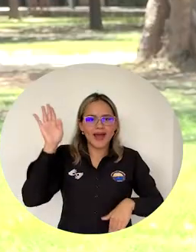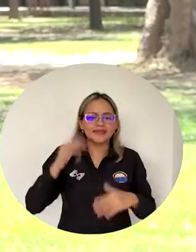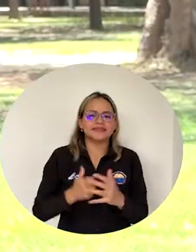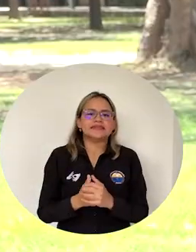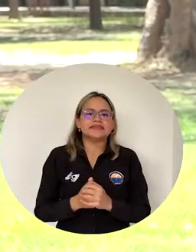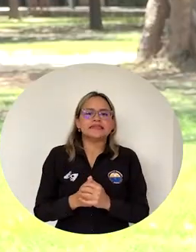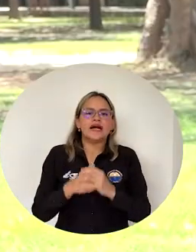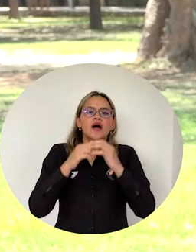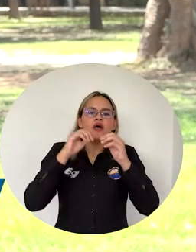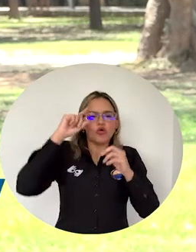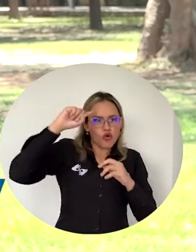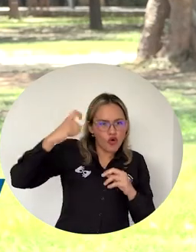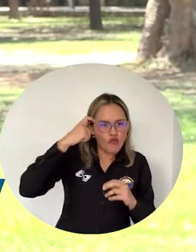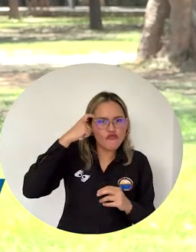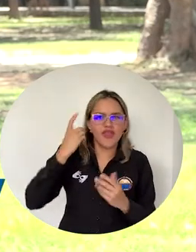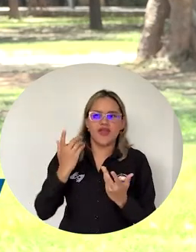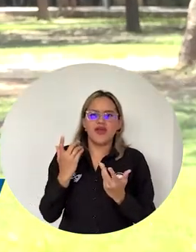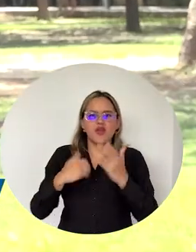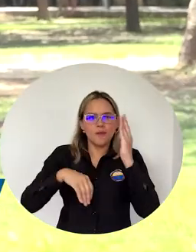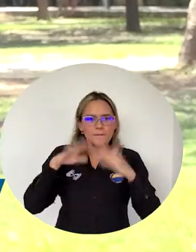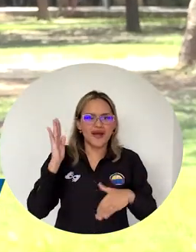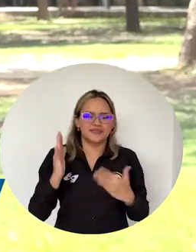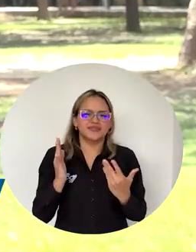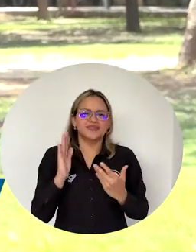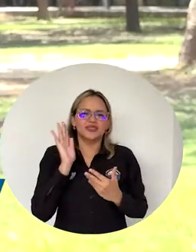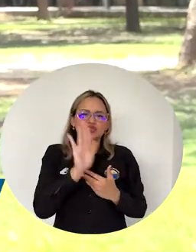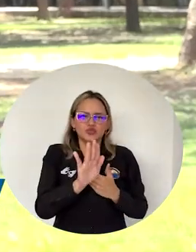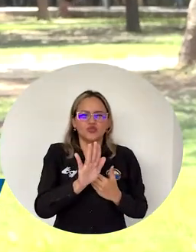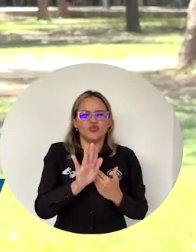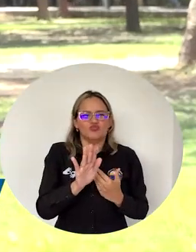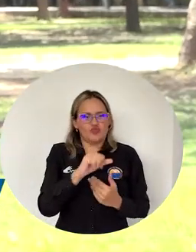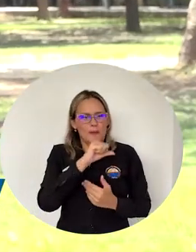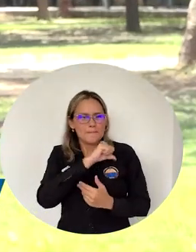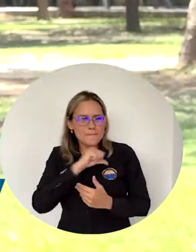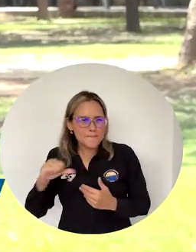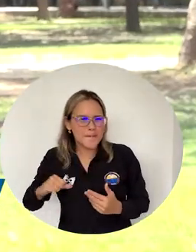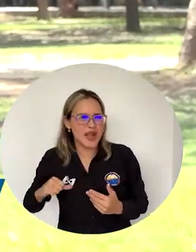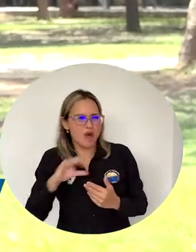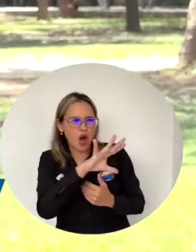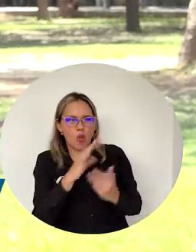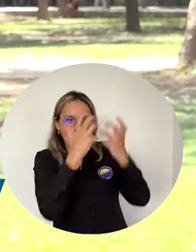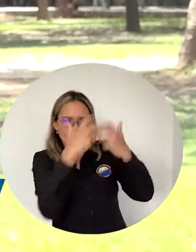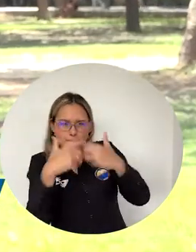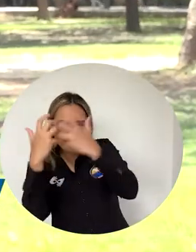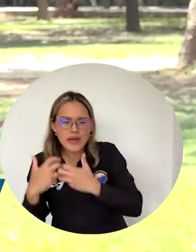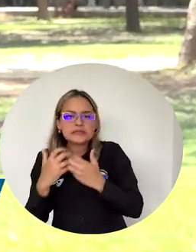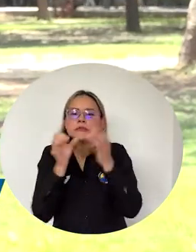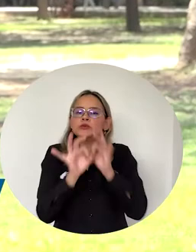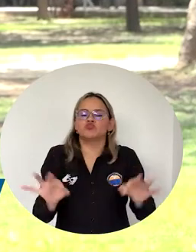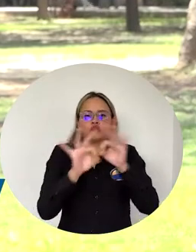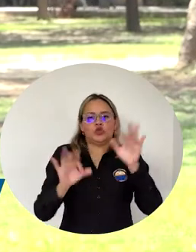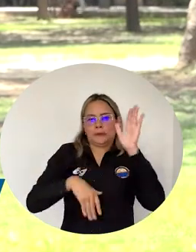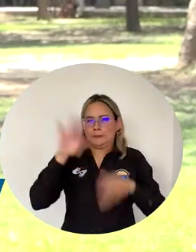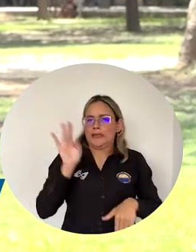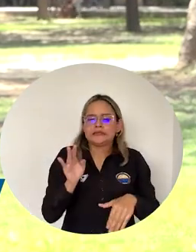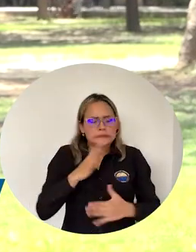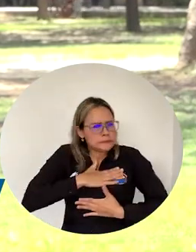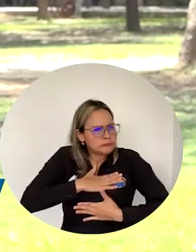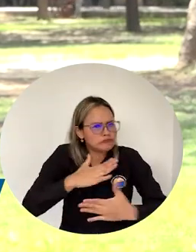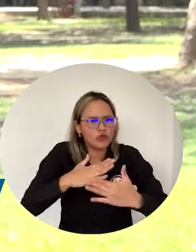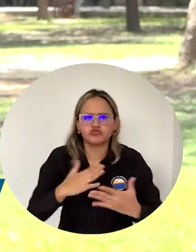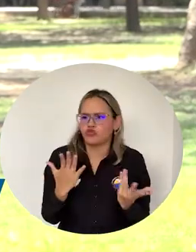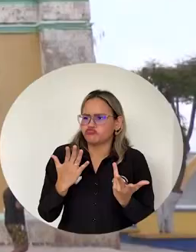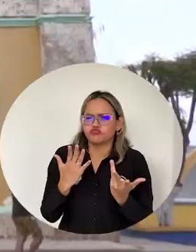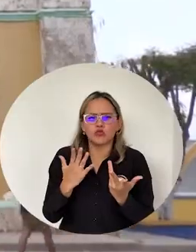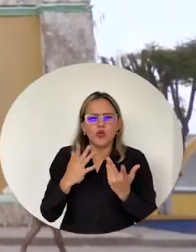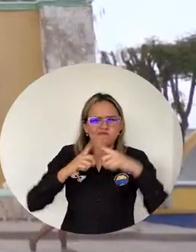el gobierno y el sector privado Esos tres ejes tan importantes se unan en beneficio del turismo En beneficio